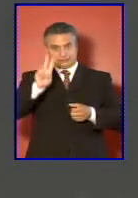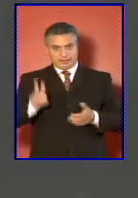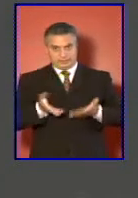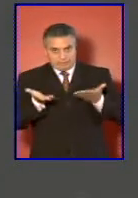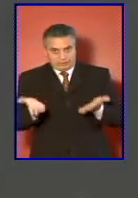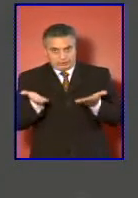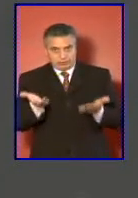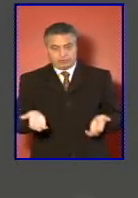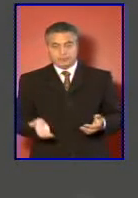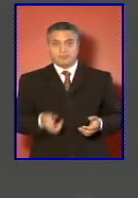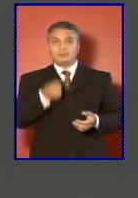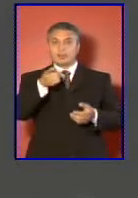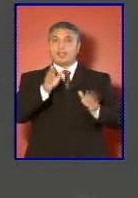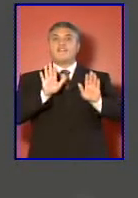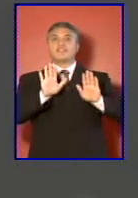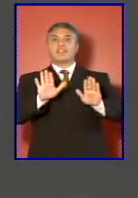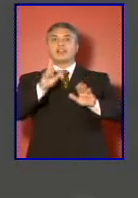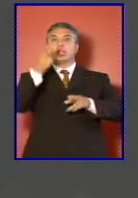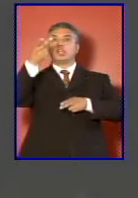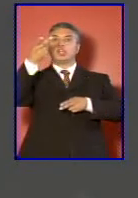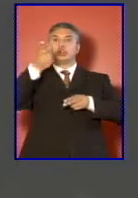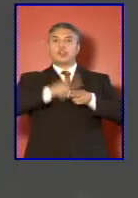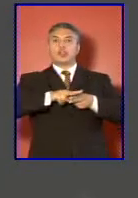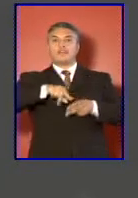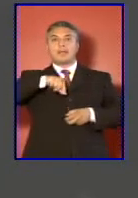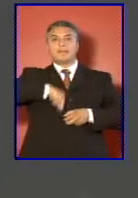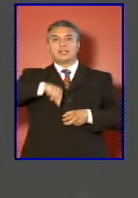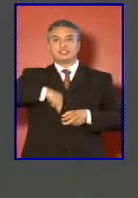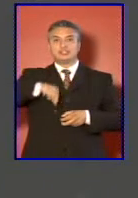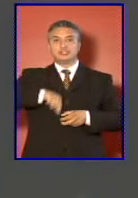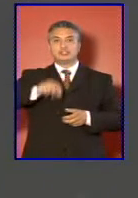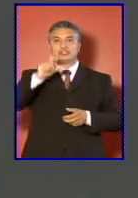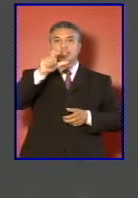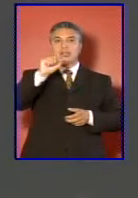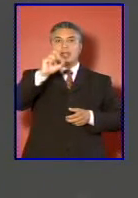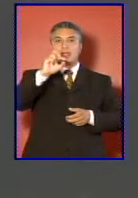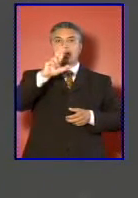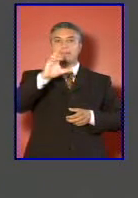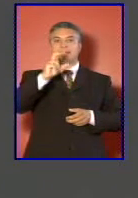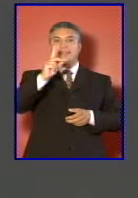Evitar las dobles pensiones en el sistema Capredena.